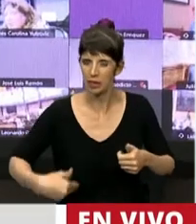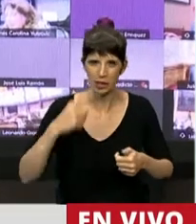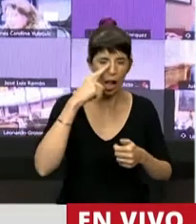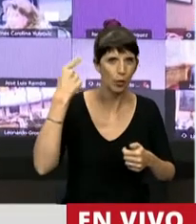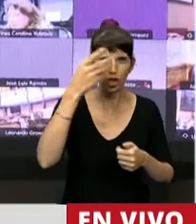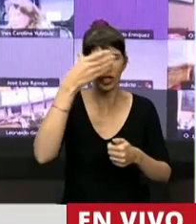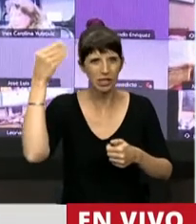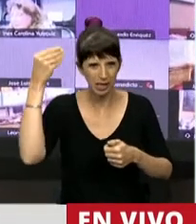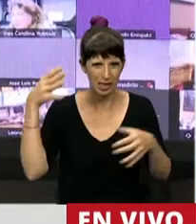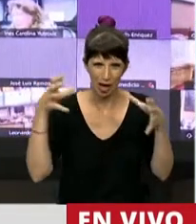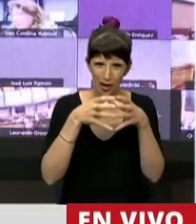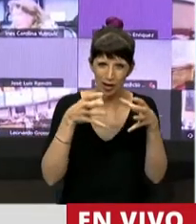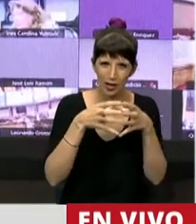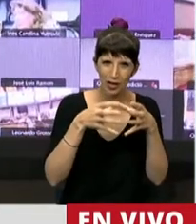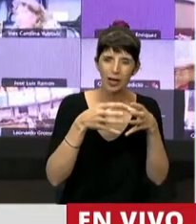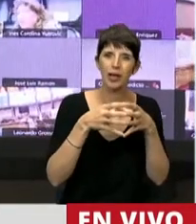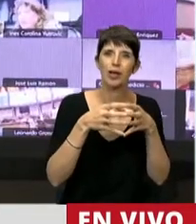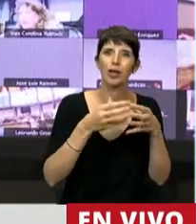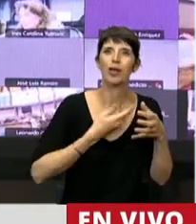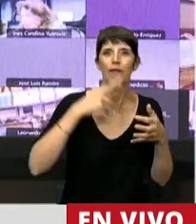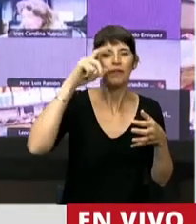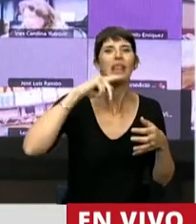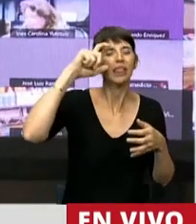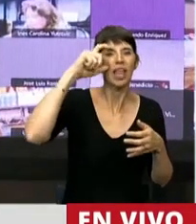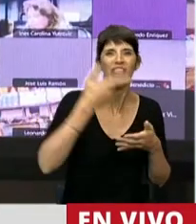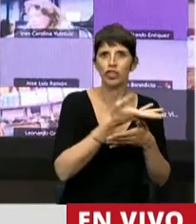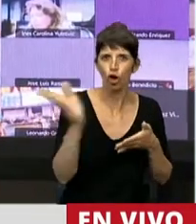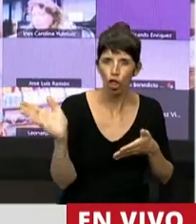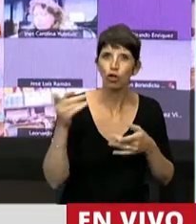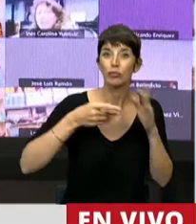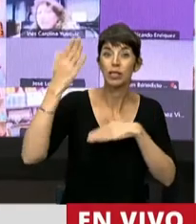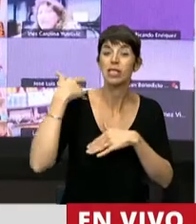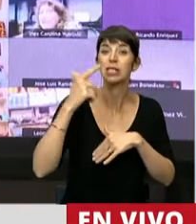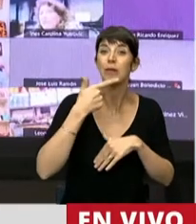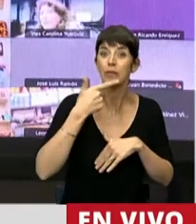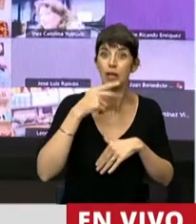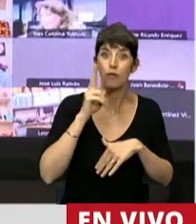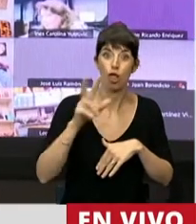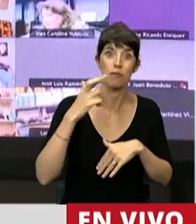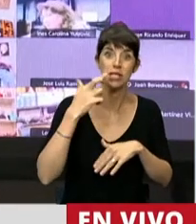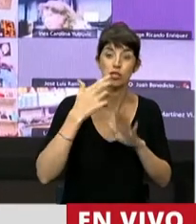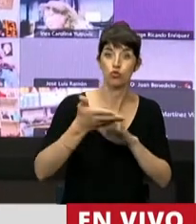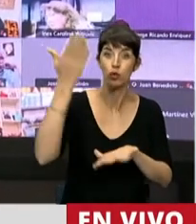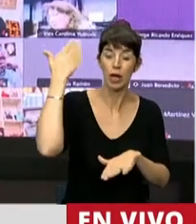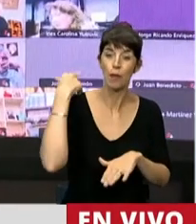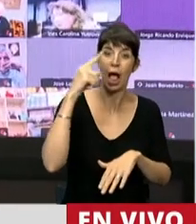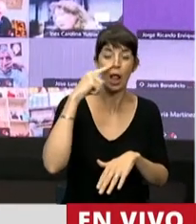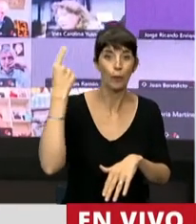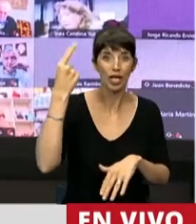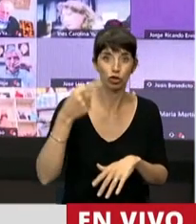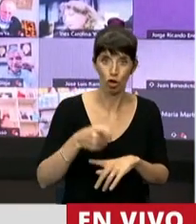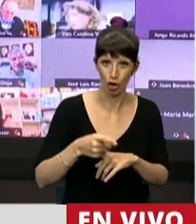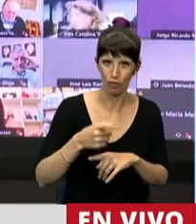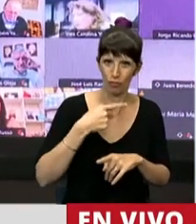por el Frente de Todos, cuando ya por septiembre de 2019, Alberto, como